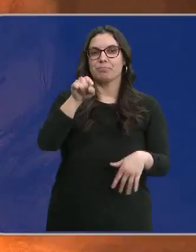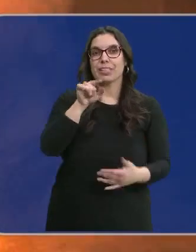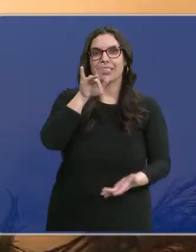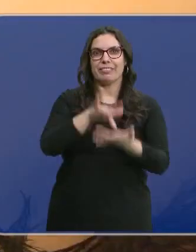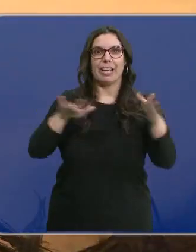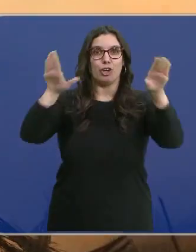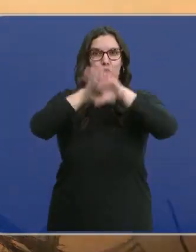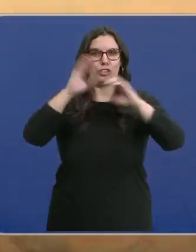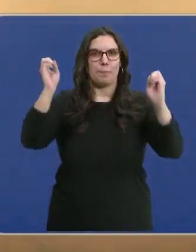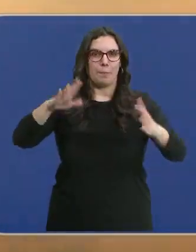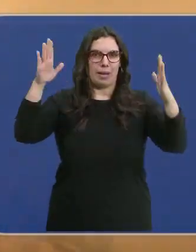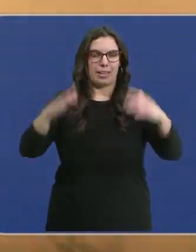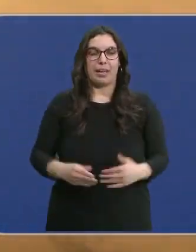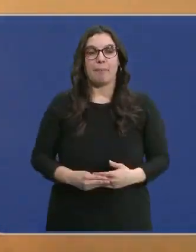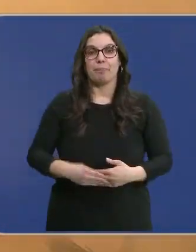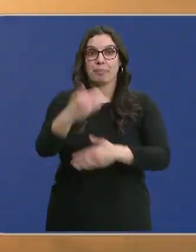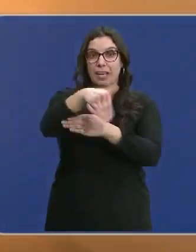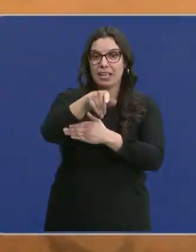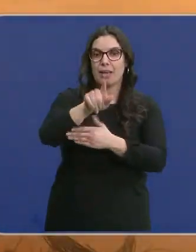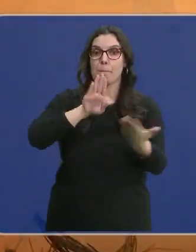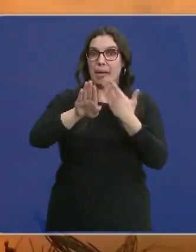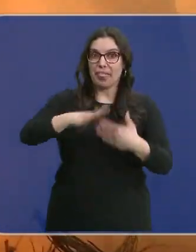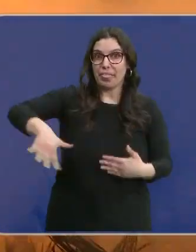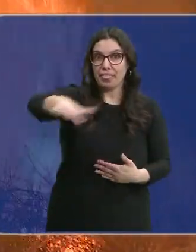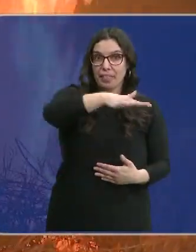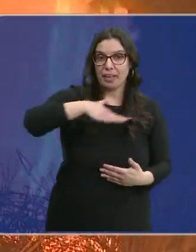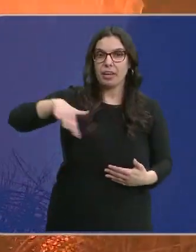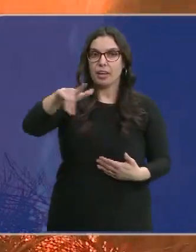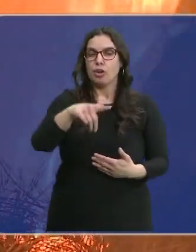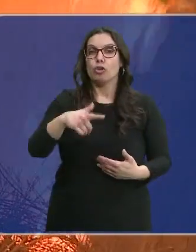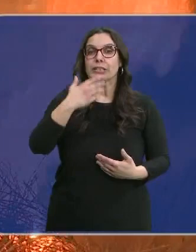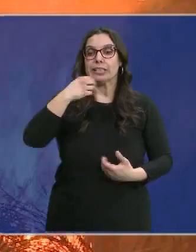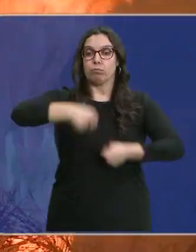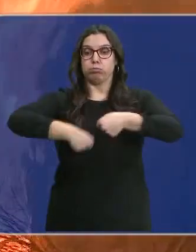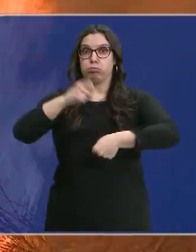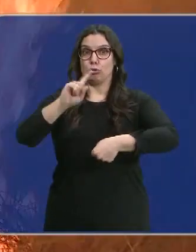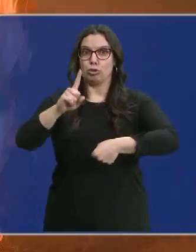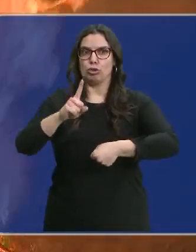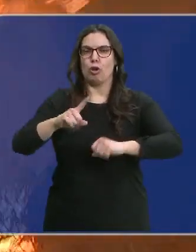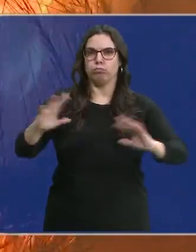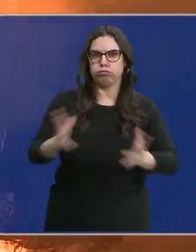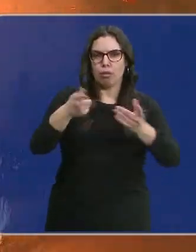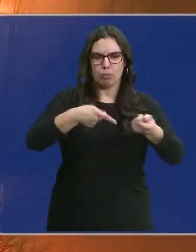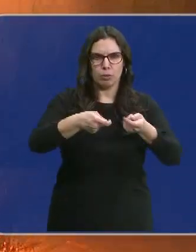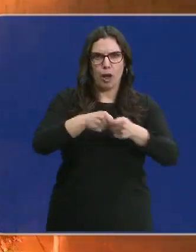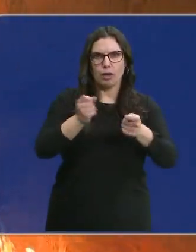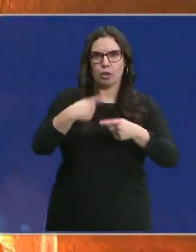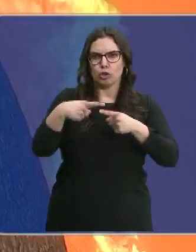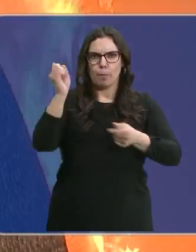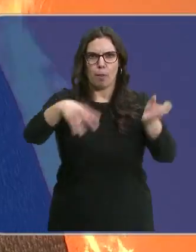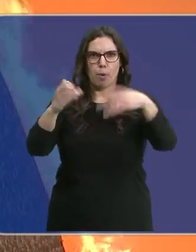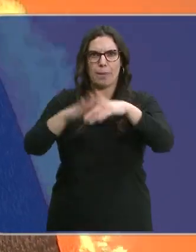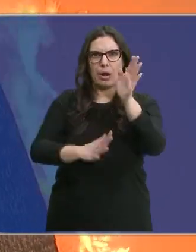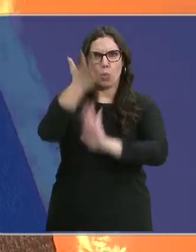de noche mágica. En la calle, los vecinos, aquellos que no pasan el fuego avivan decenas de hogueras. Ir a